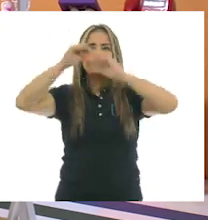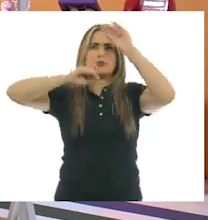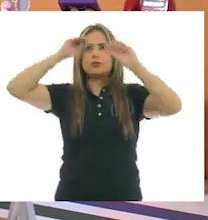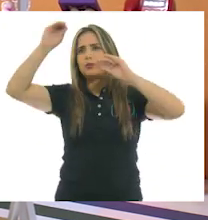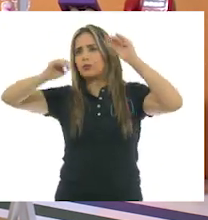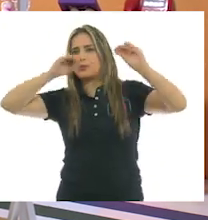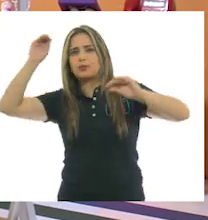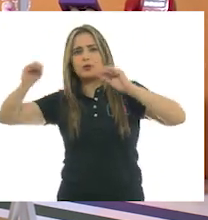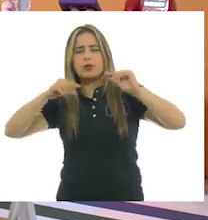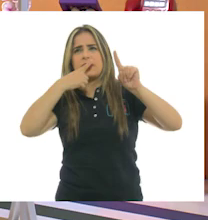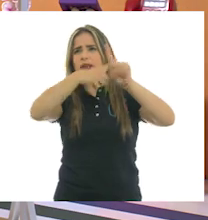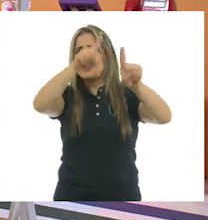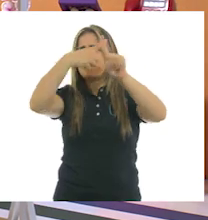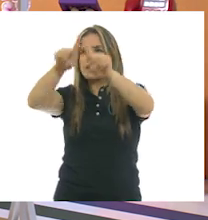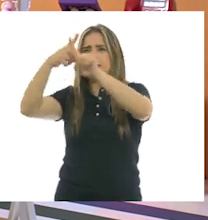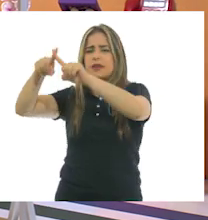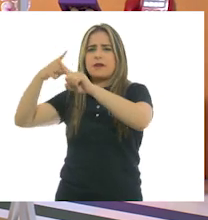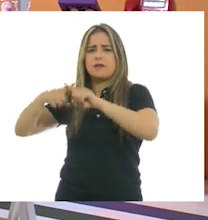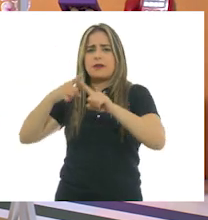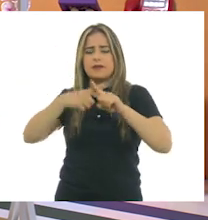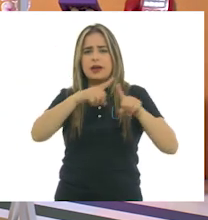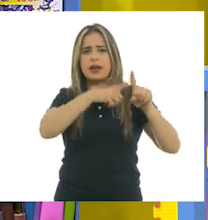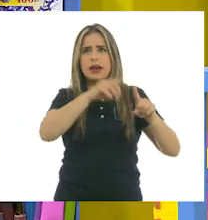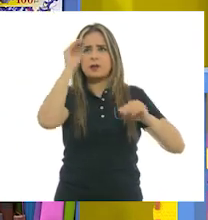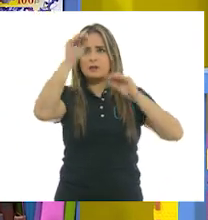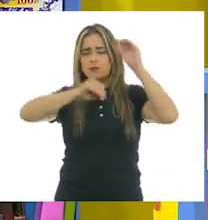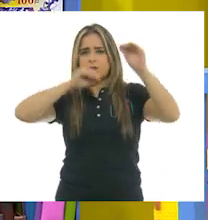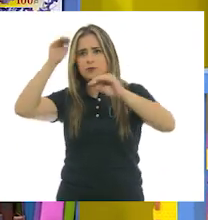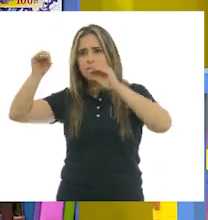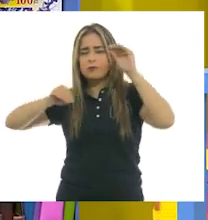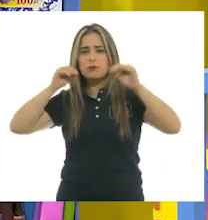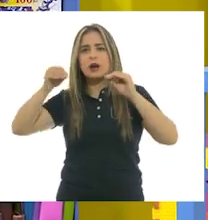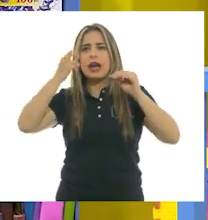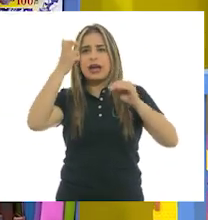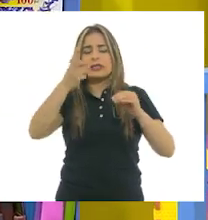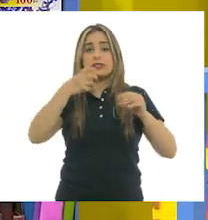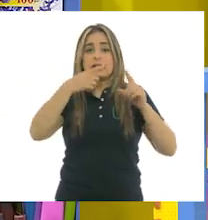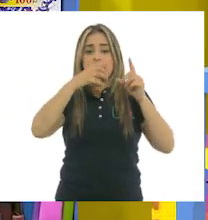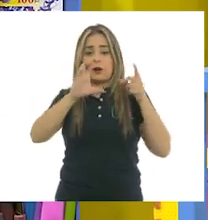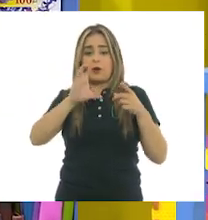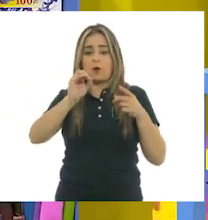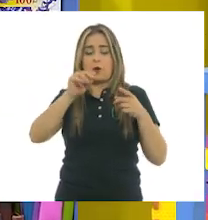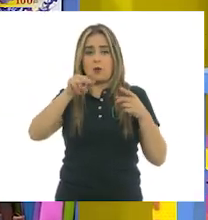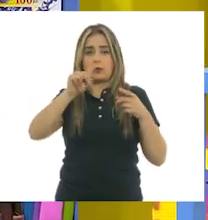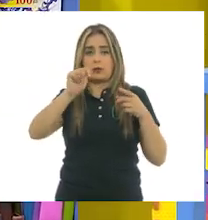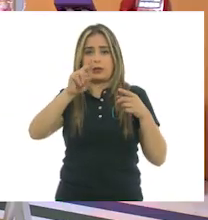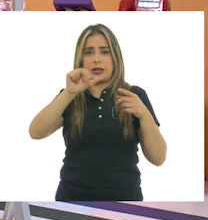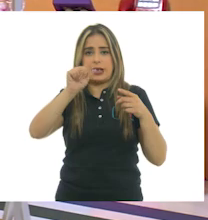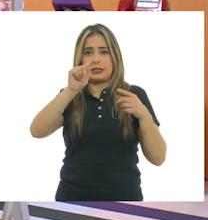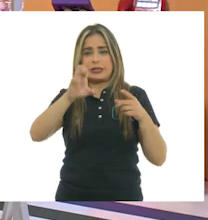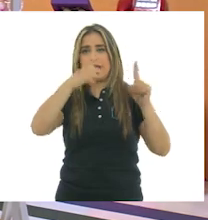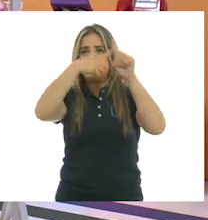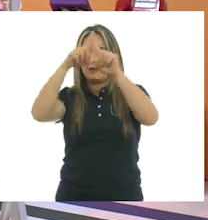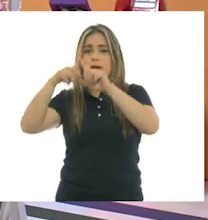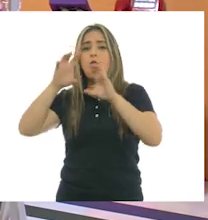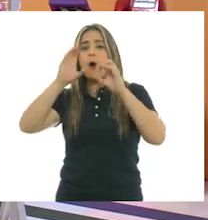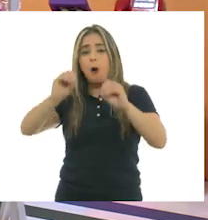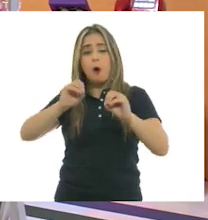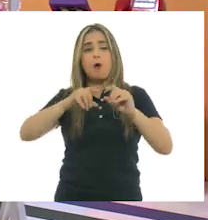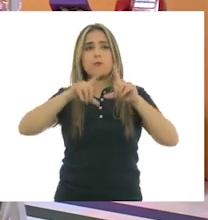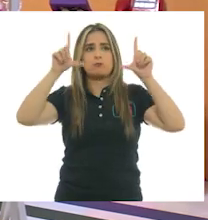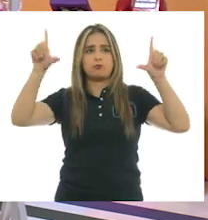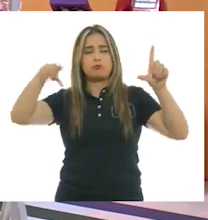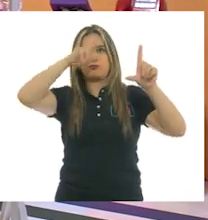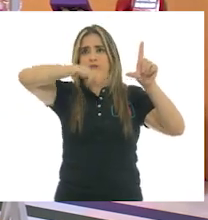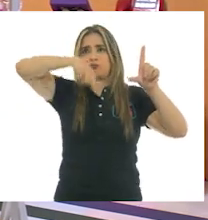al lado de un montón de formas orgánicas. Por ejemplo, vas generando contrastes, ¿no? O con los colores. Con los